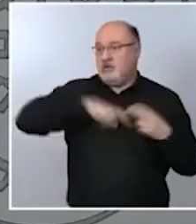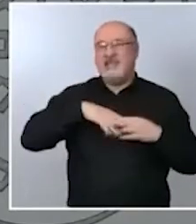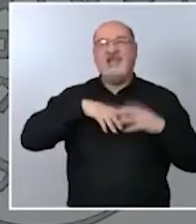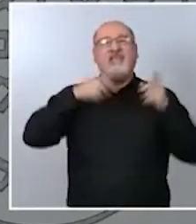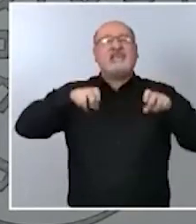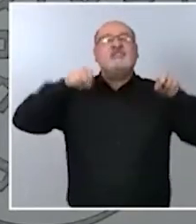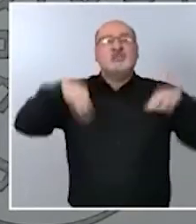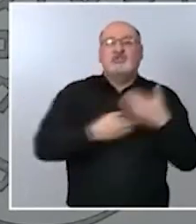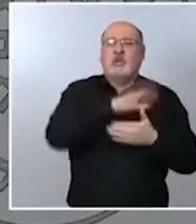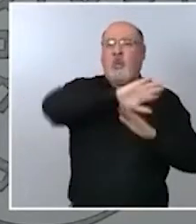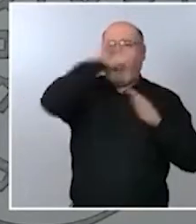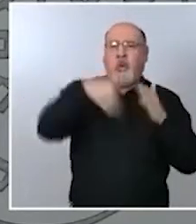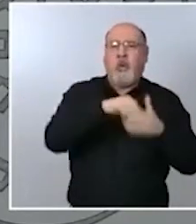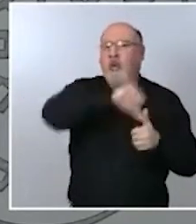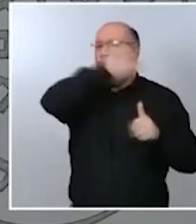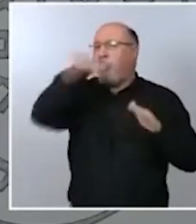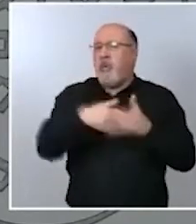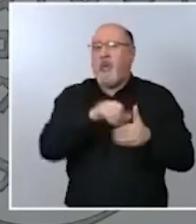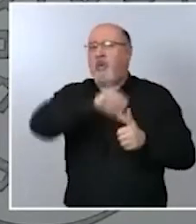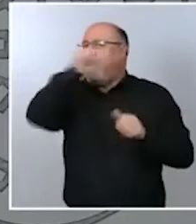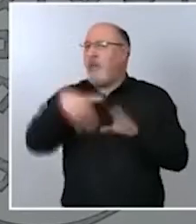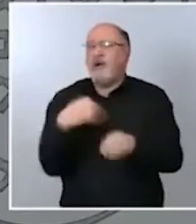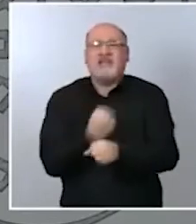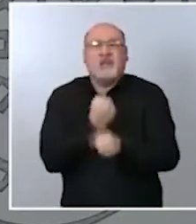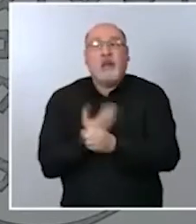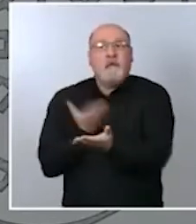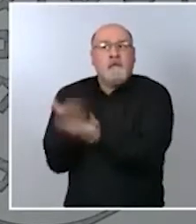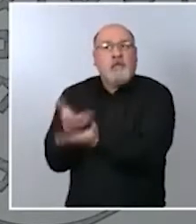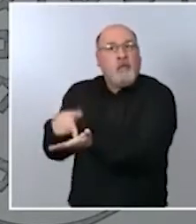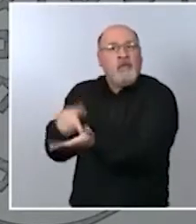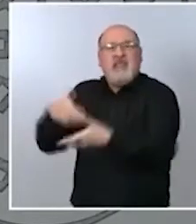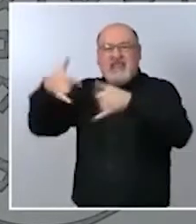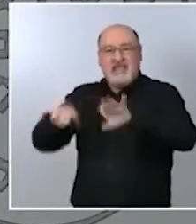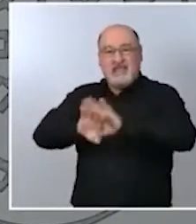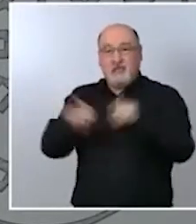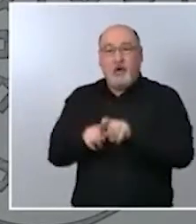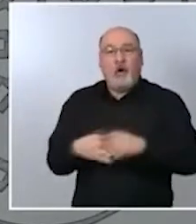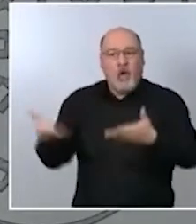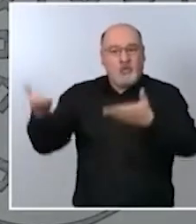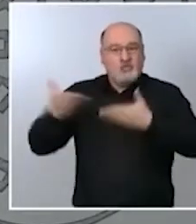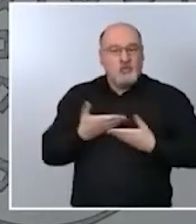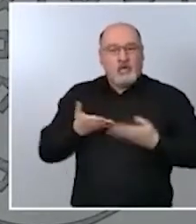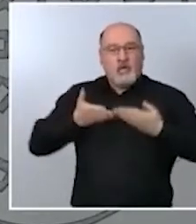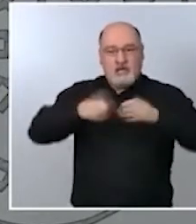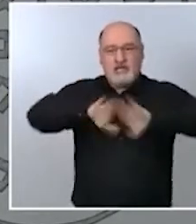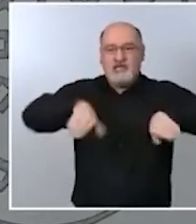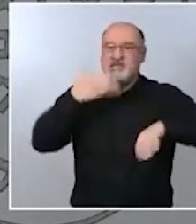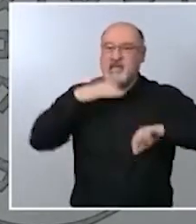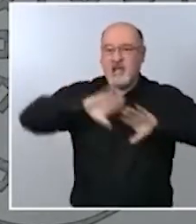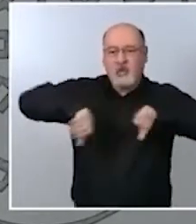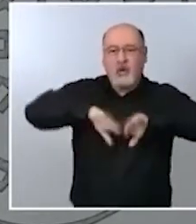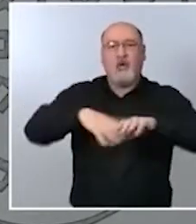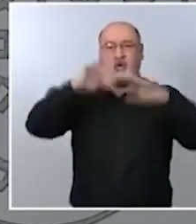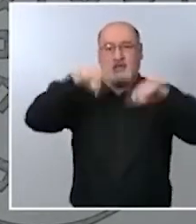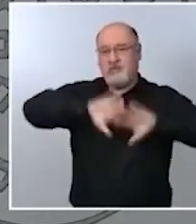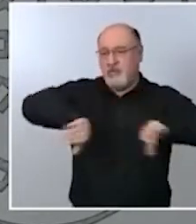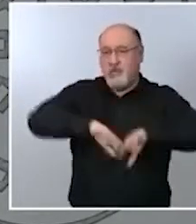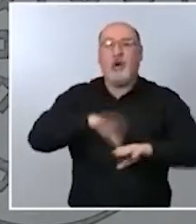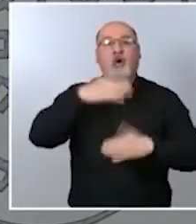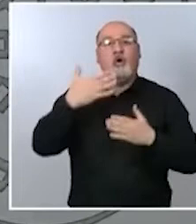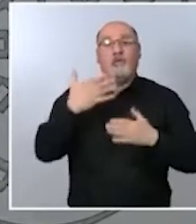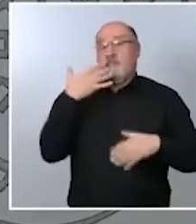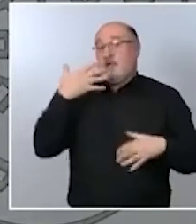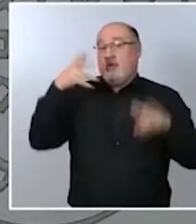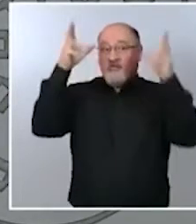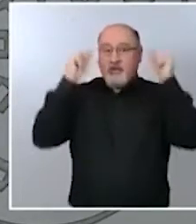a disposición de las autoridades para poder retirar hielo para poder doblar los turnos en los puestos de enfermería o